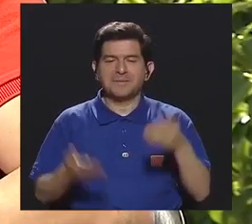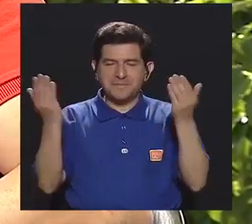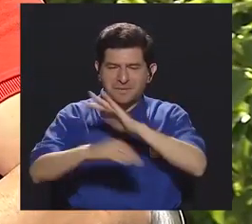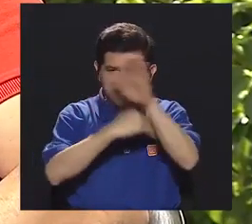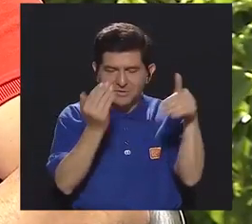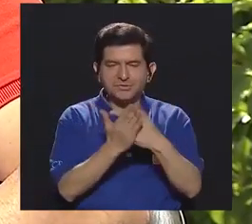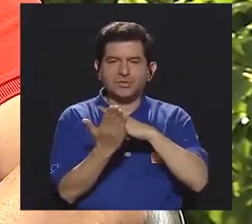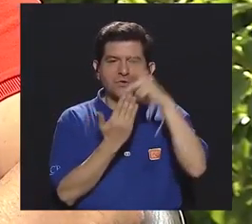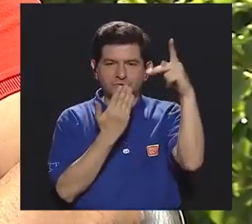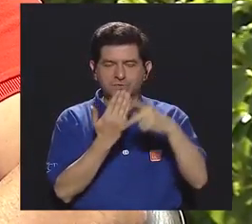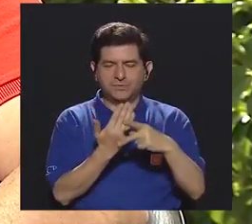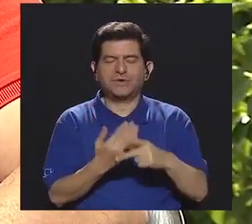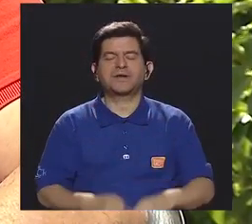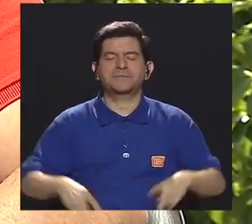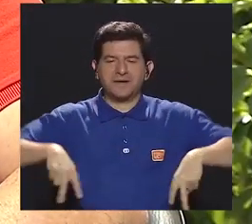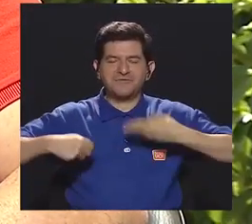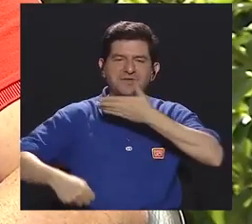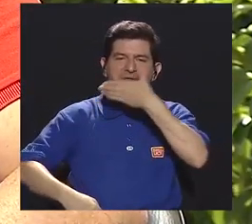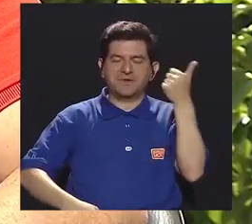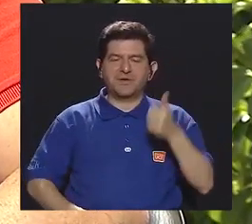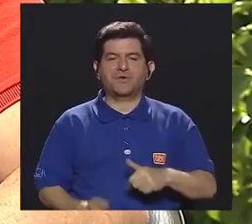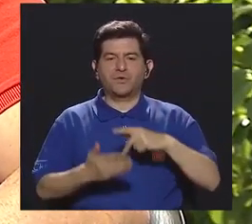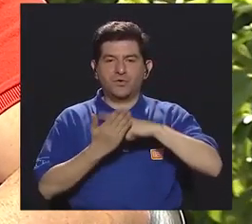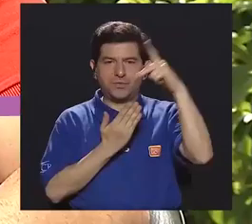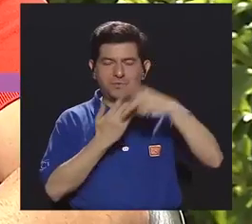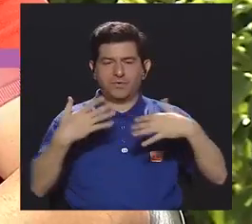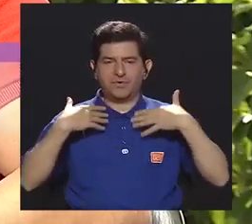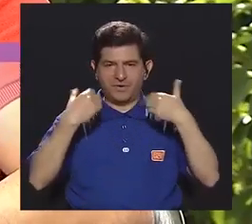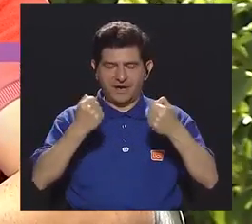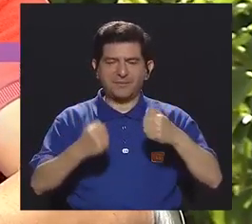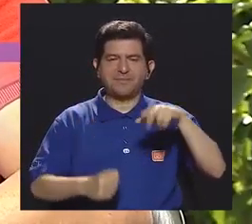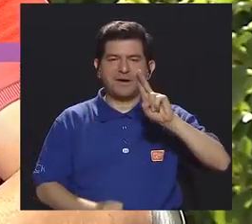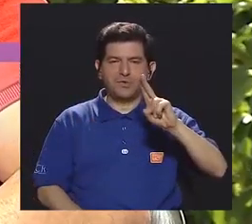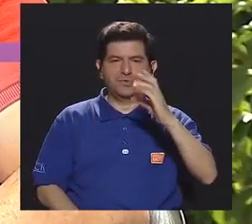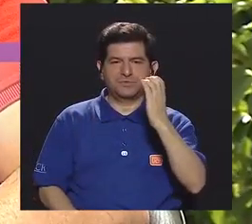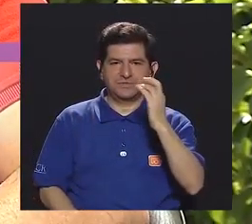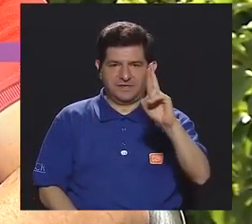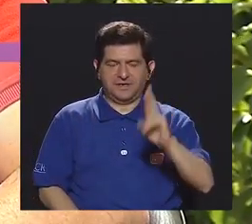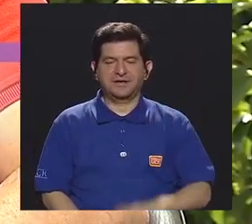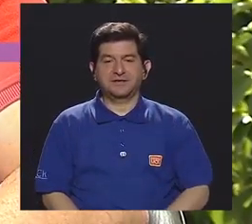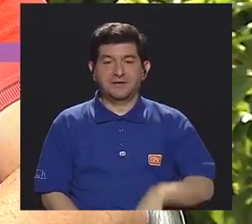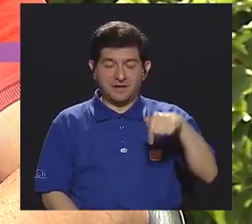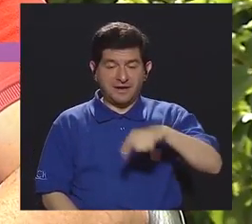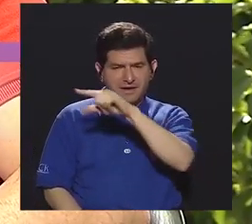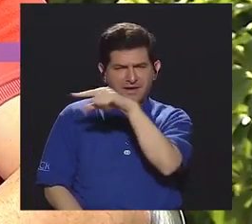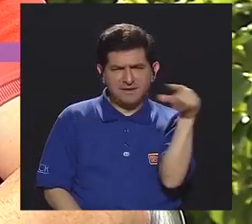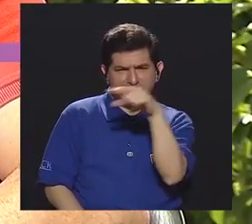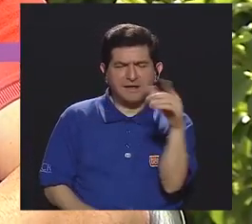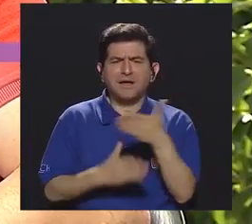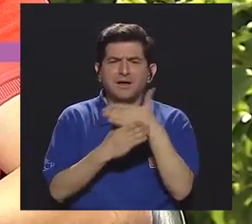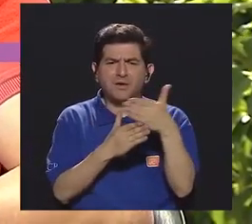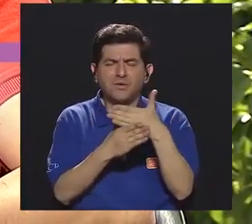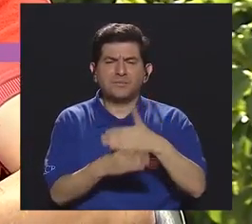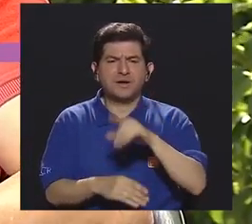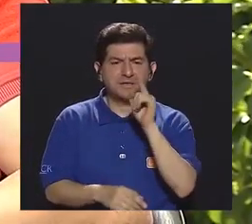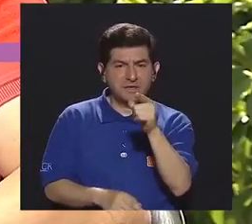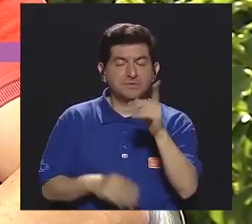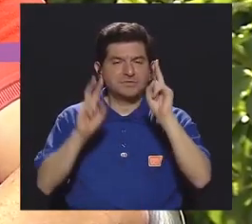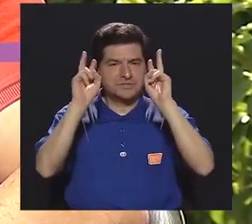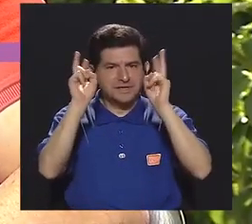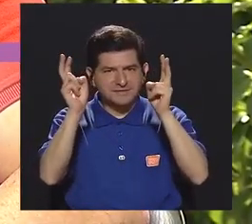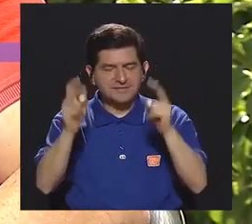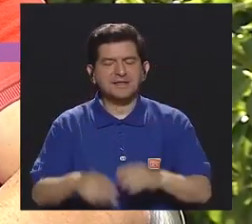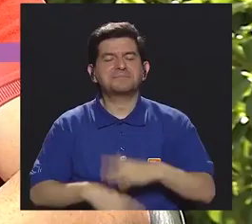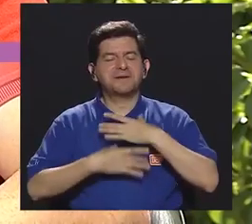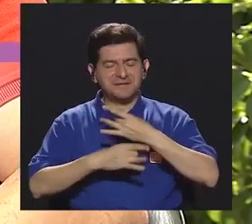Hola, tal? Bienvenidas y bienvenidos a su telerevista Vivir Mejor, la revista de salud de la Universidad de Costa Rica, en donde cada semana compartimos